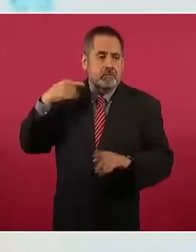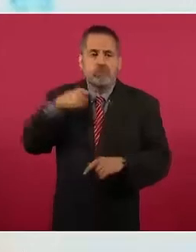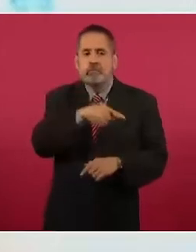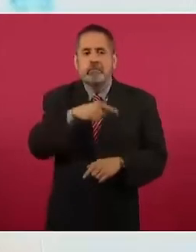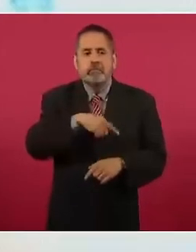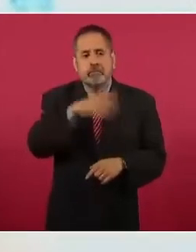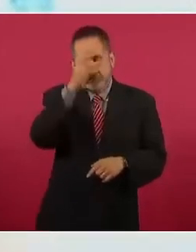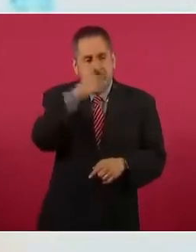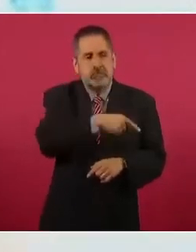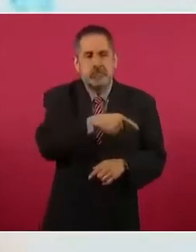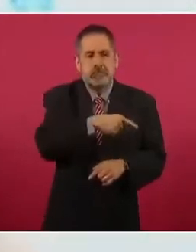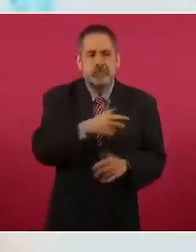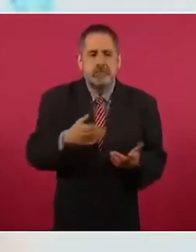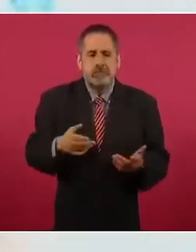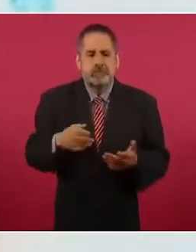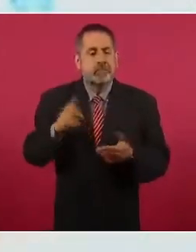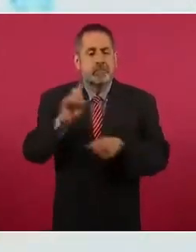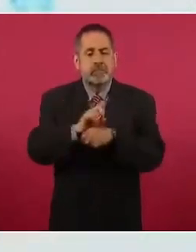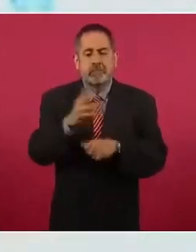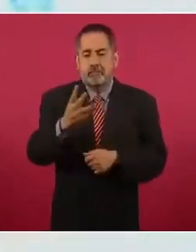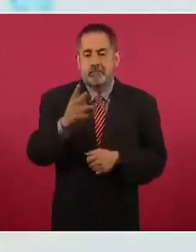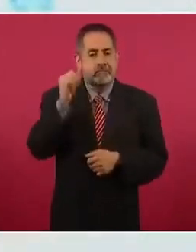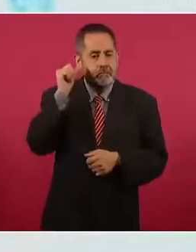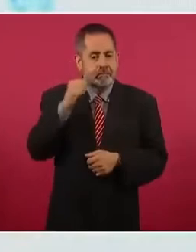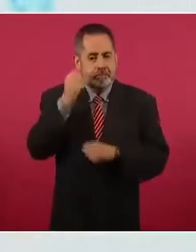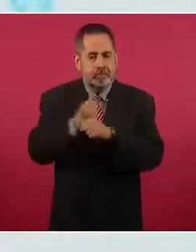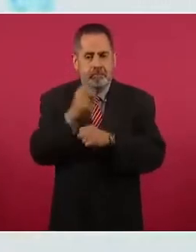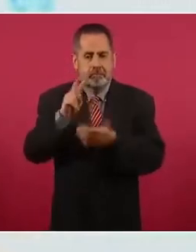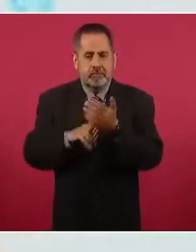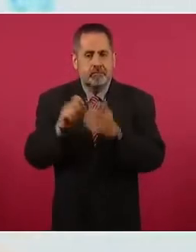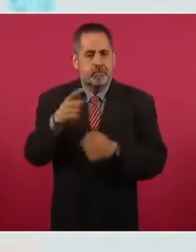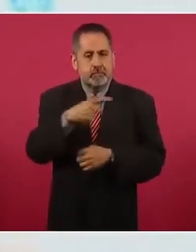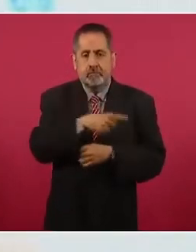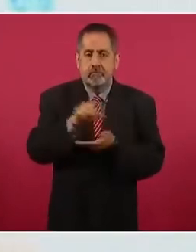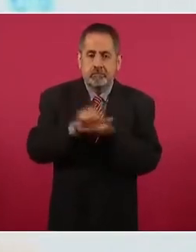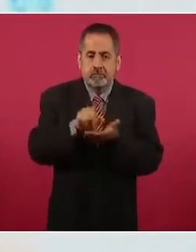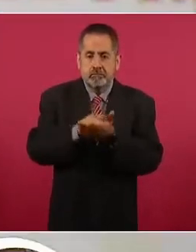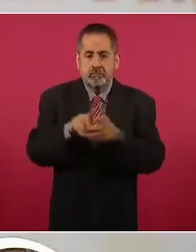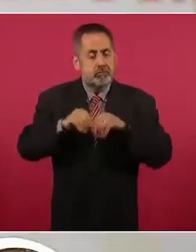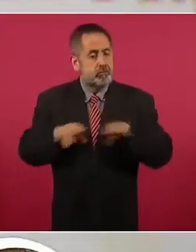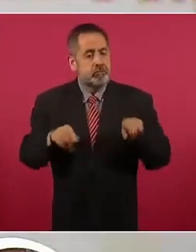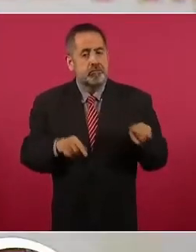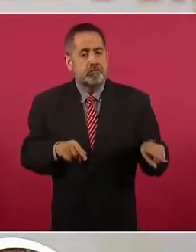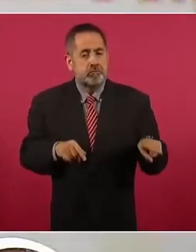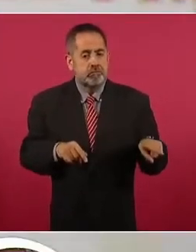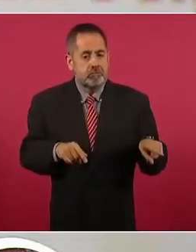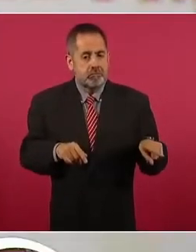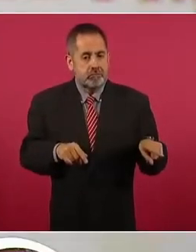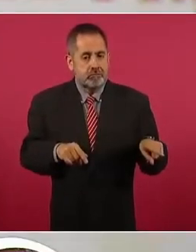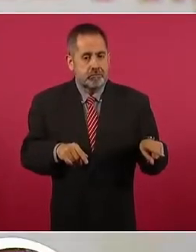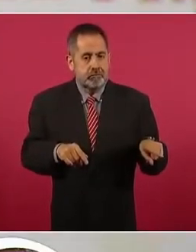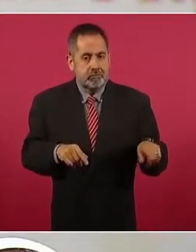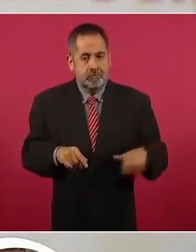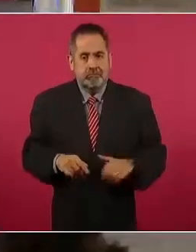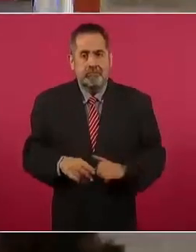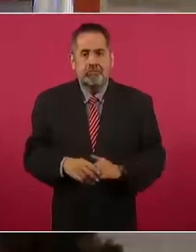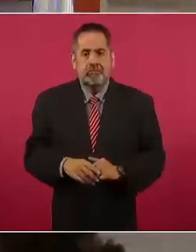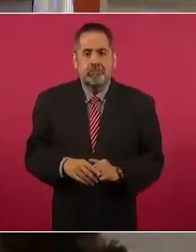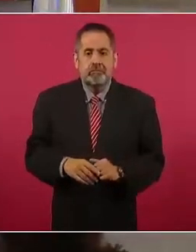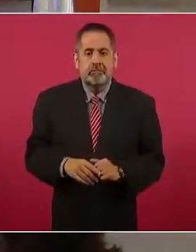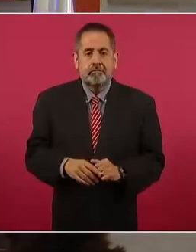verano. El 4 de abril de 2021 publicó en Twitter, que también lo vemos en la pantalla.